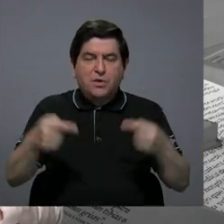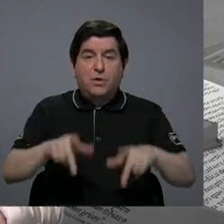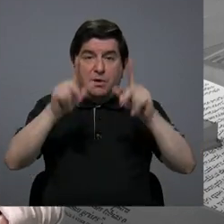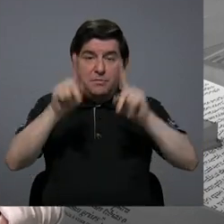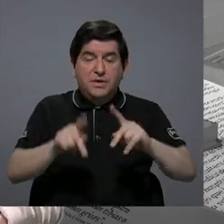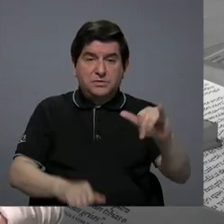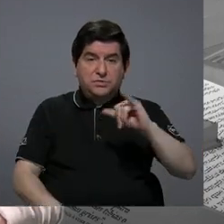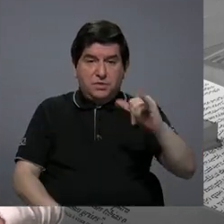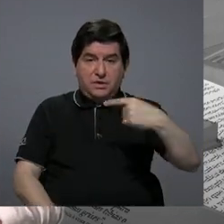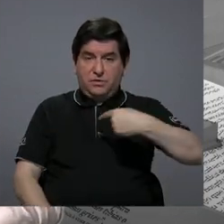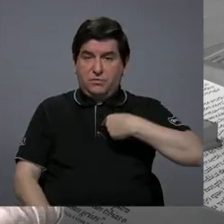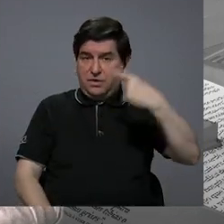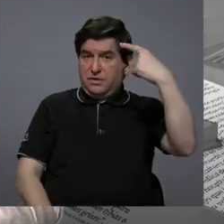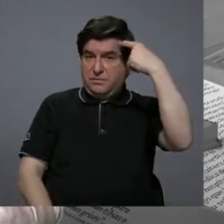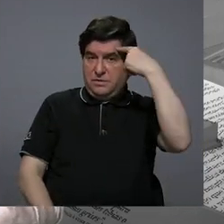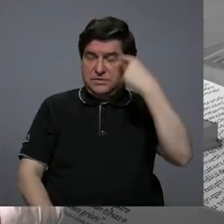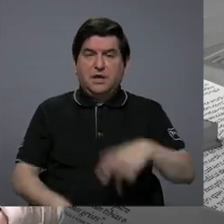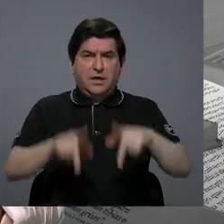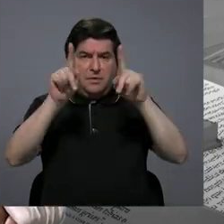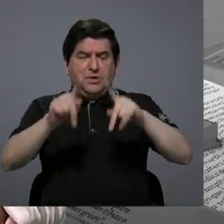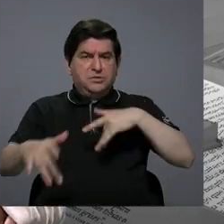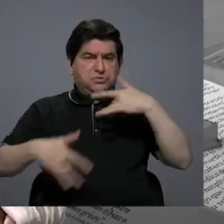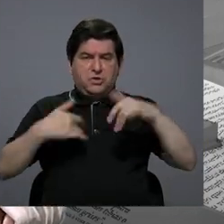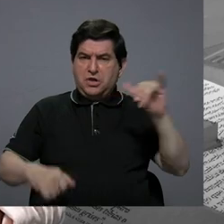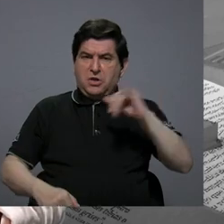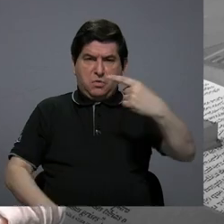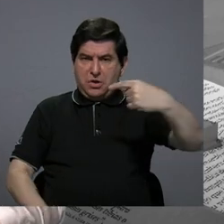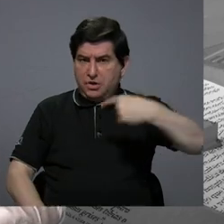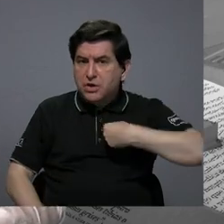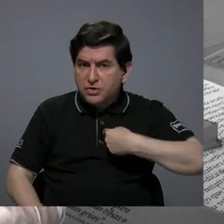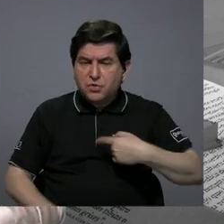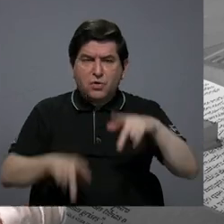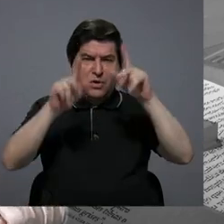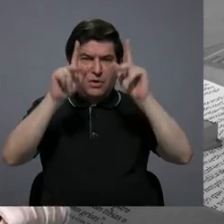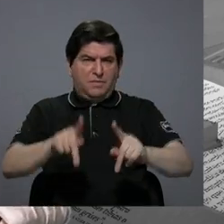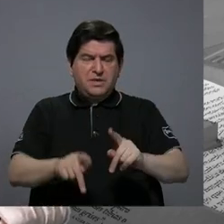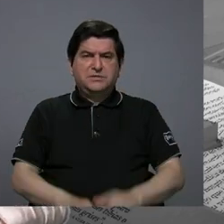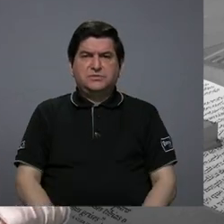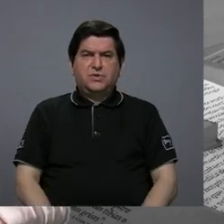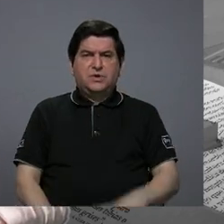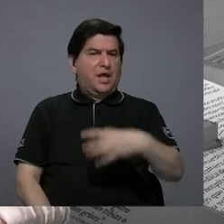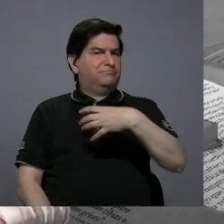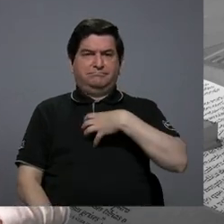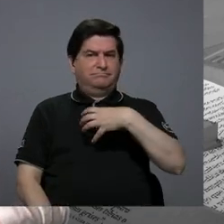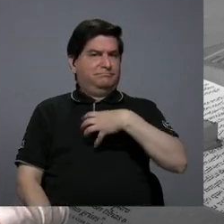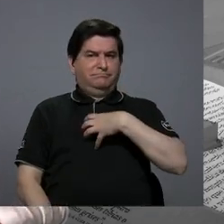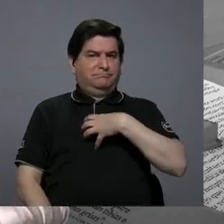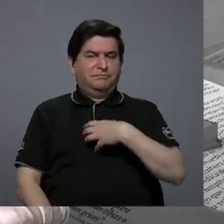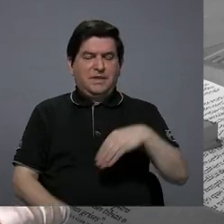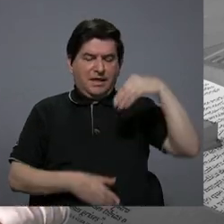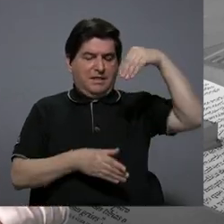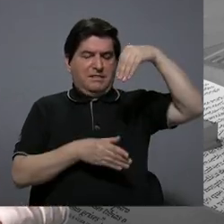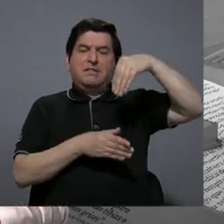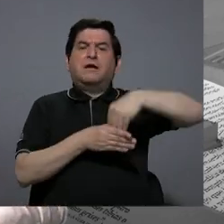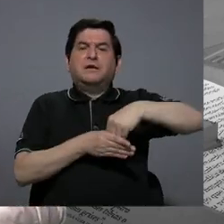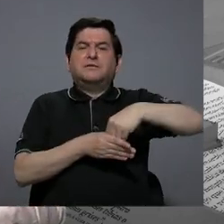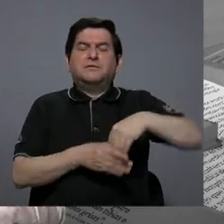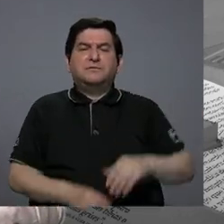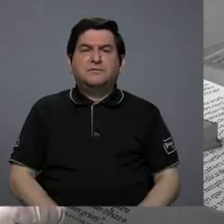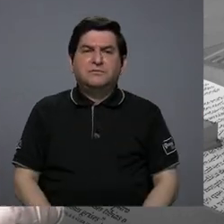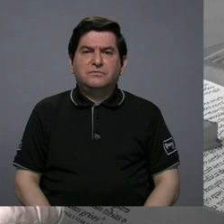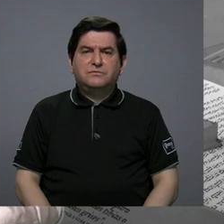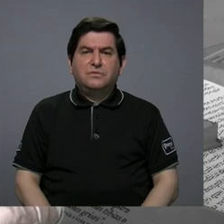el que no piensa igual que yo, el que no siente igual que yo, el que no me pertenece o no pertenece